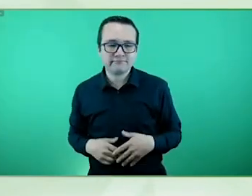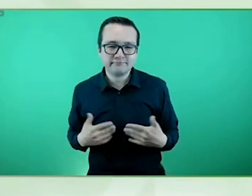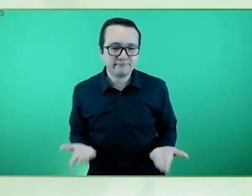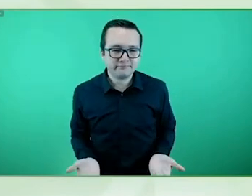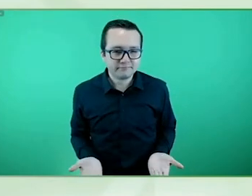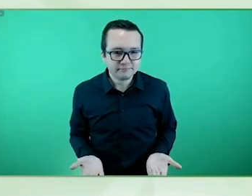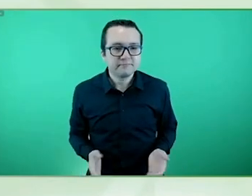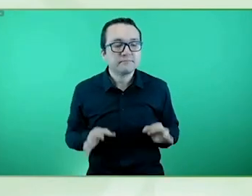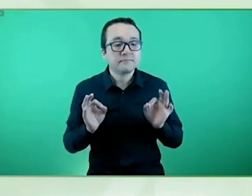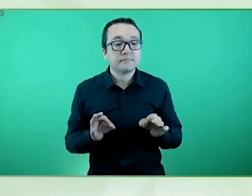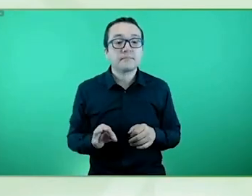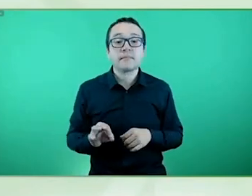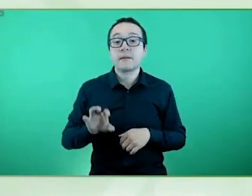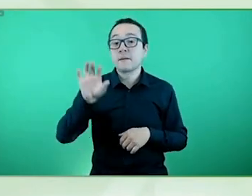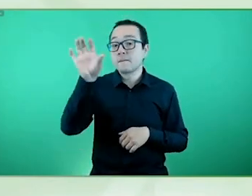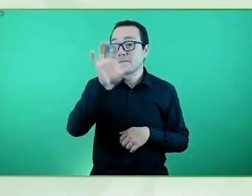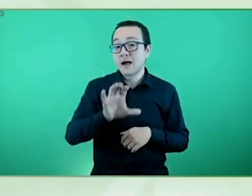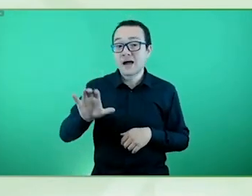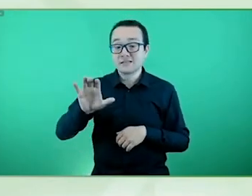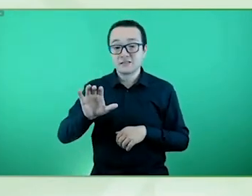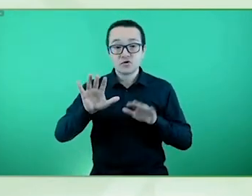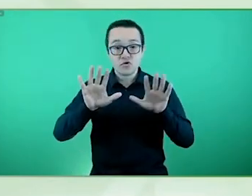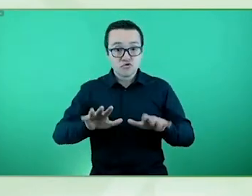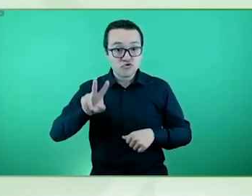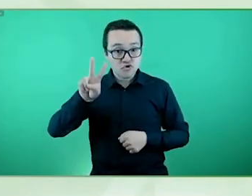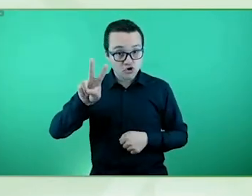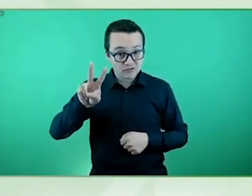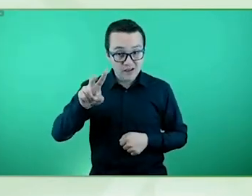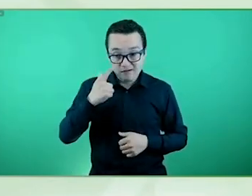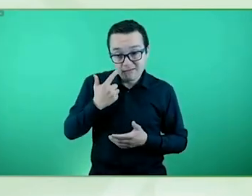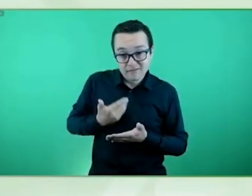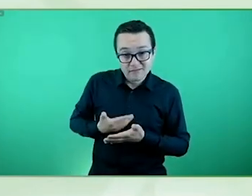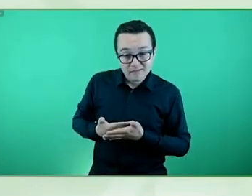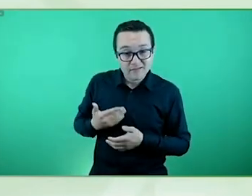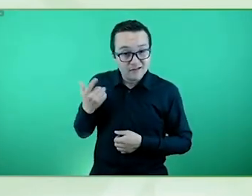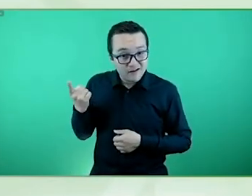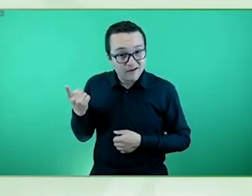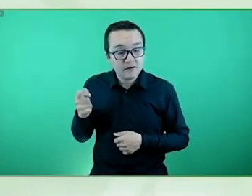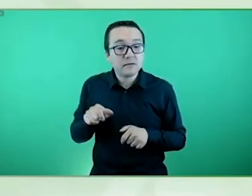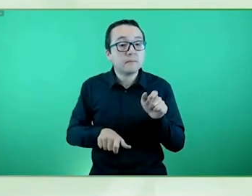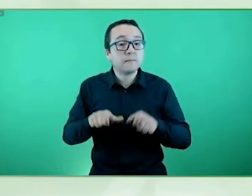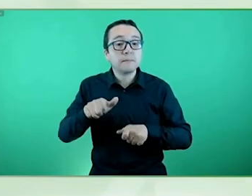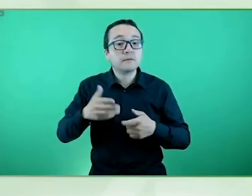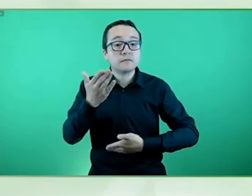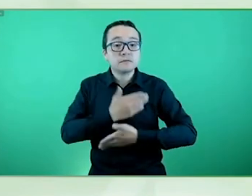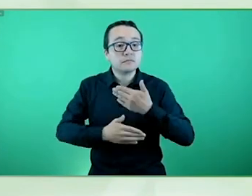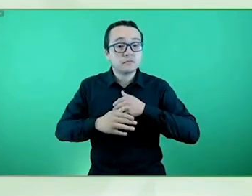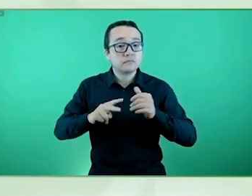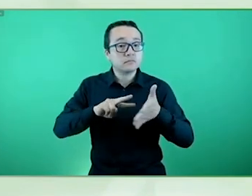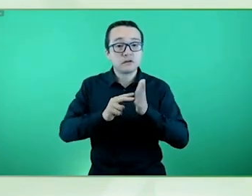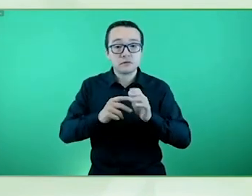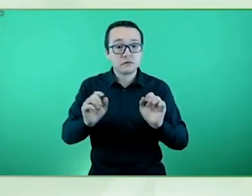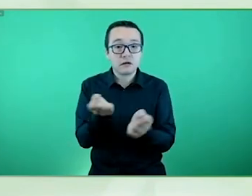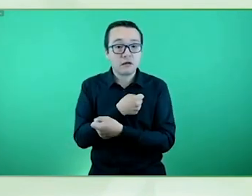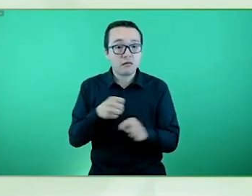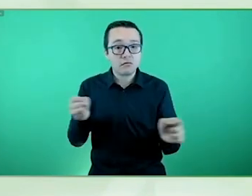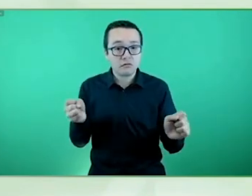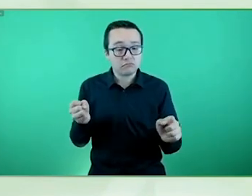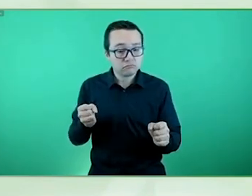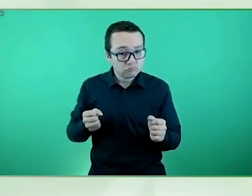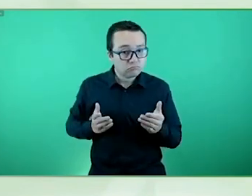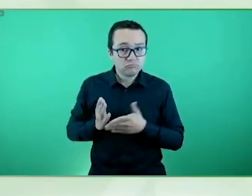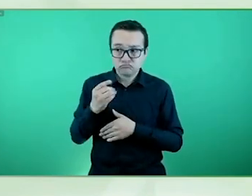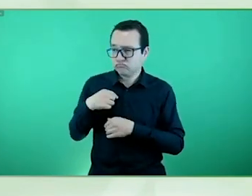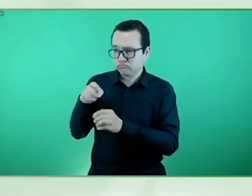de la Unión Europea las personas con discapacidad no tienen derecho a cambiar de colegio electoral por